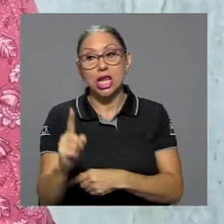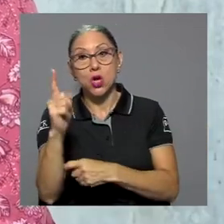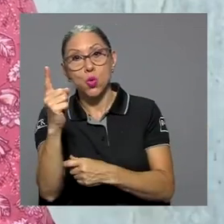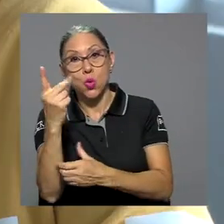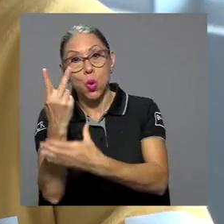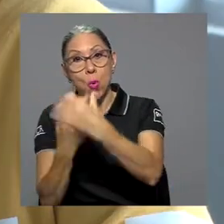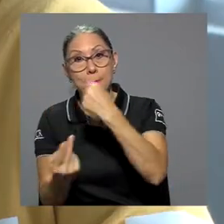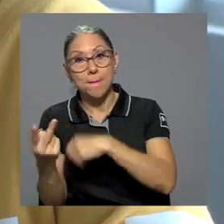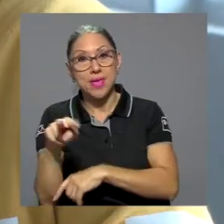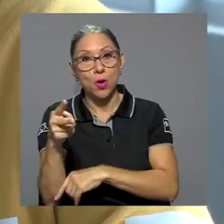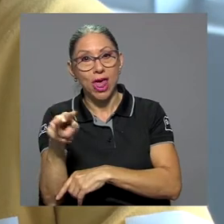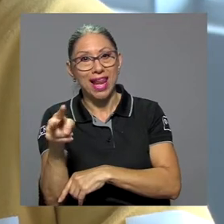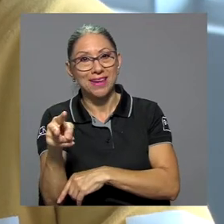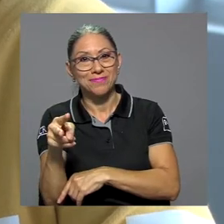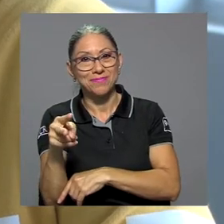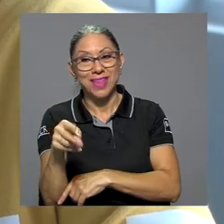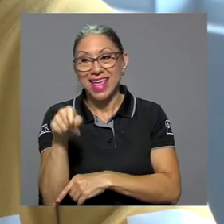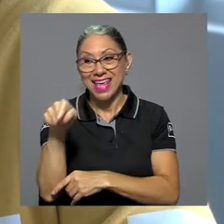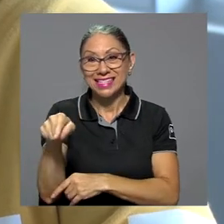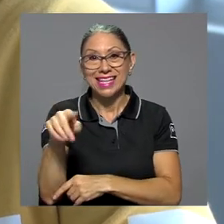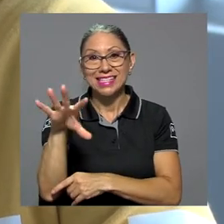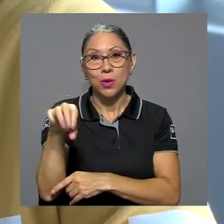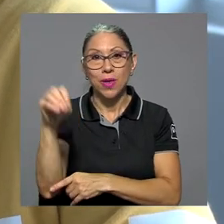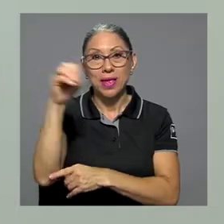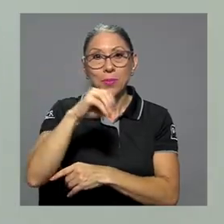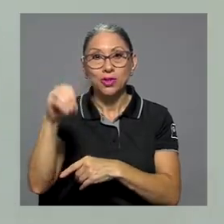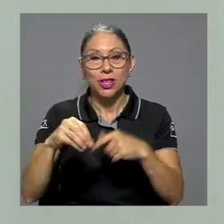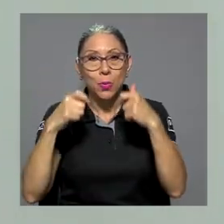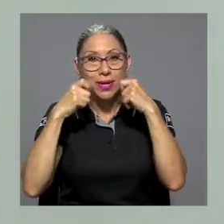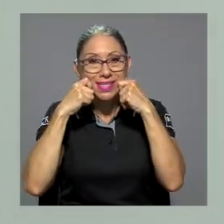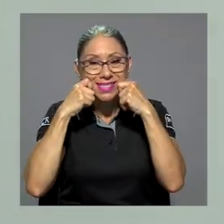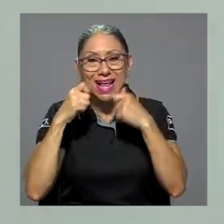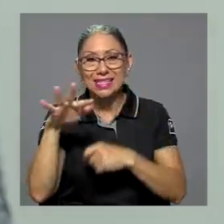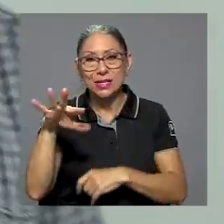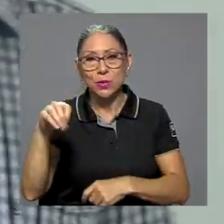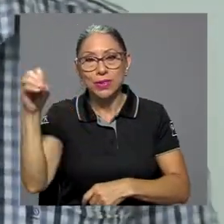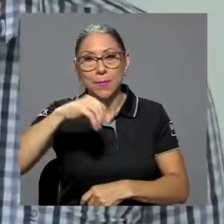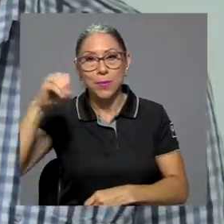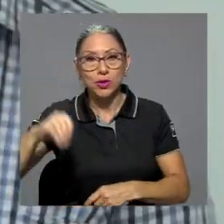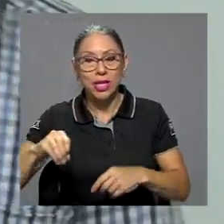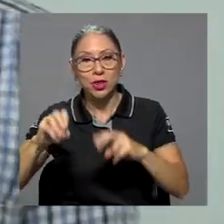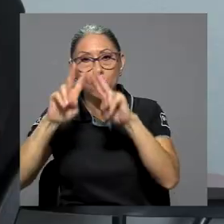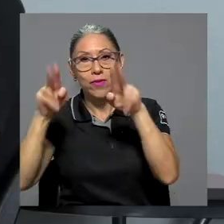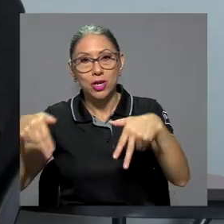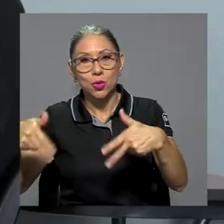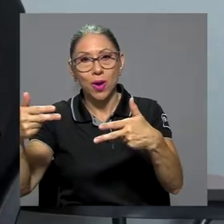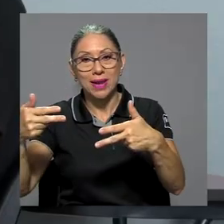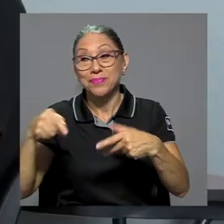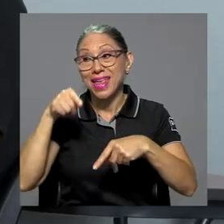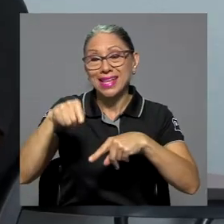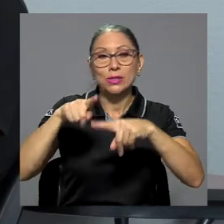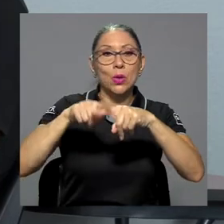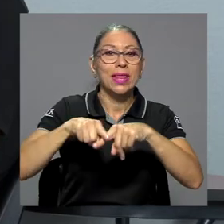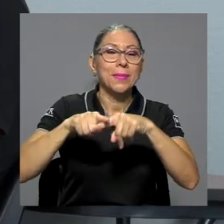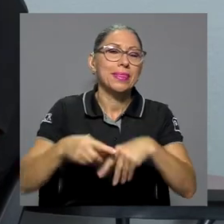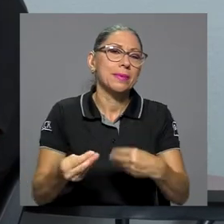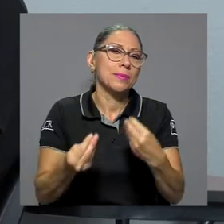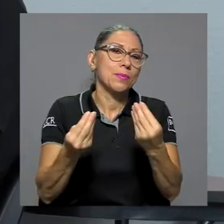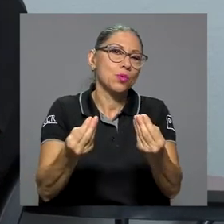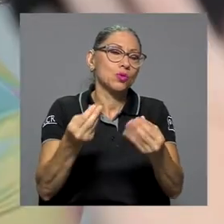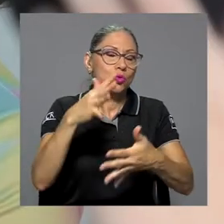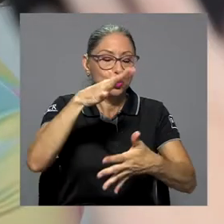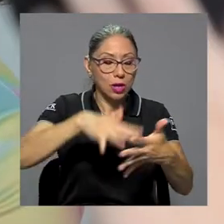bimodal, el cual son 50% presencial y 50% virtual, sin embargo eso depende mucho